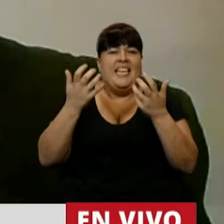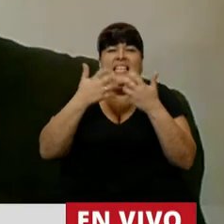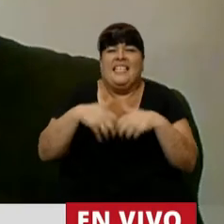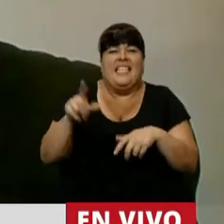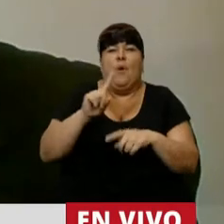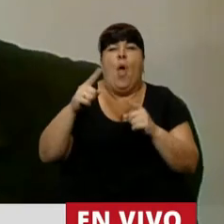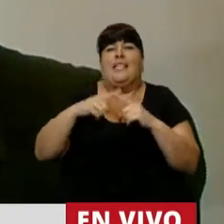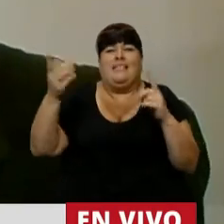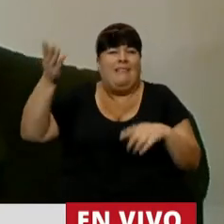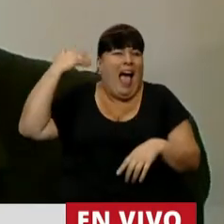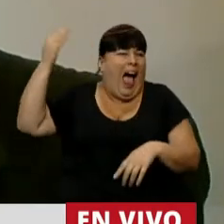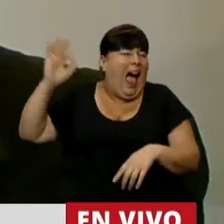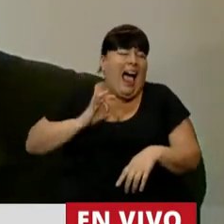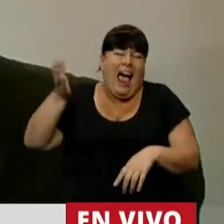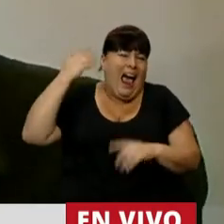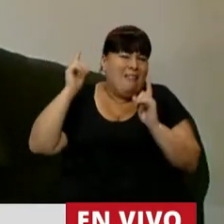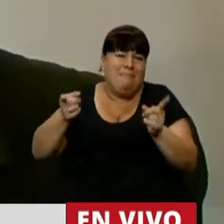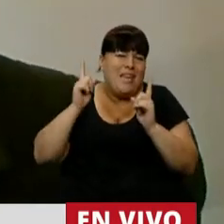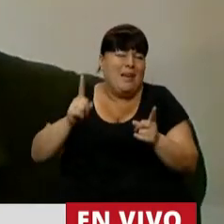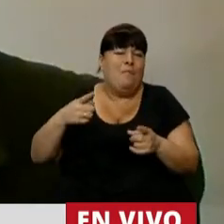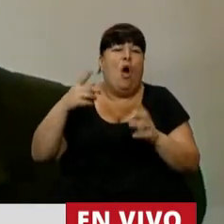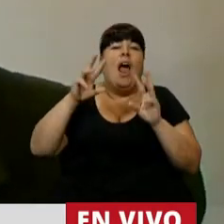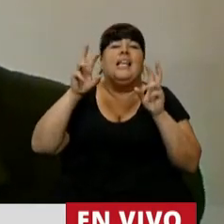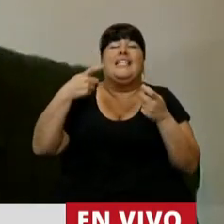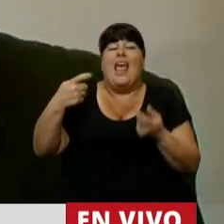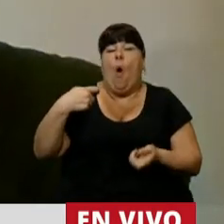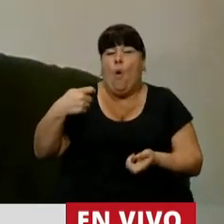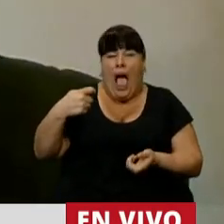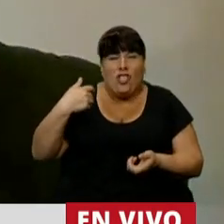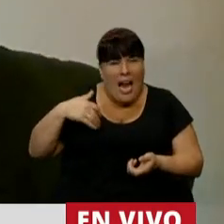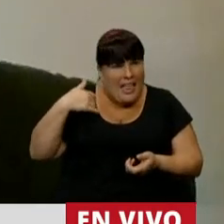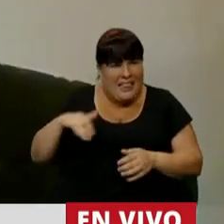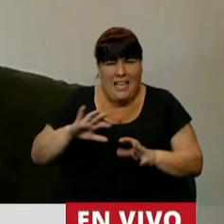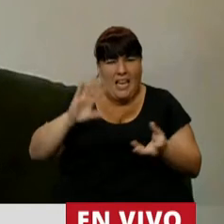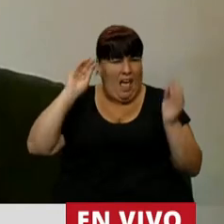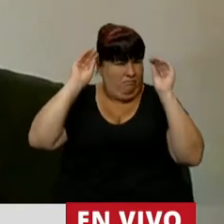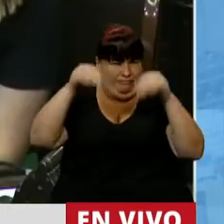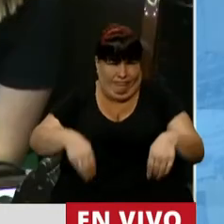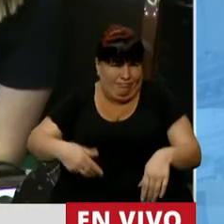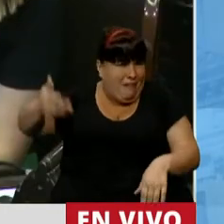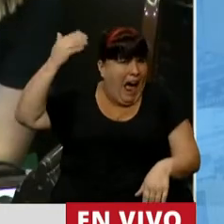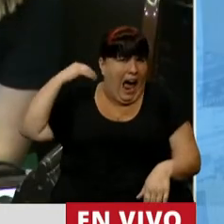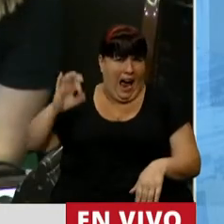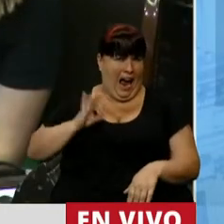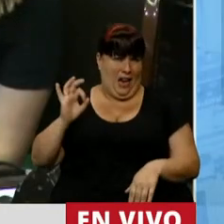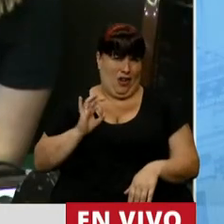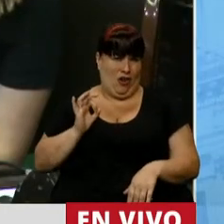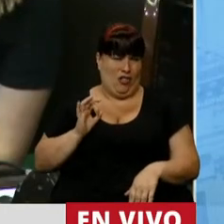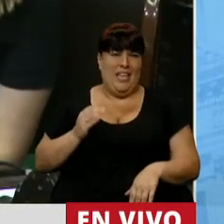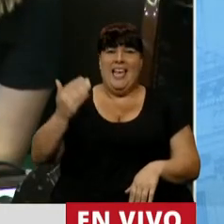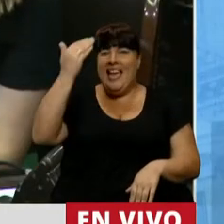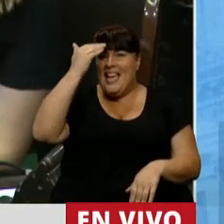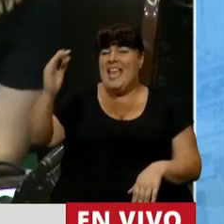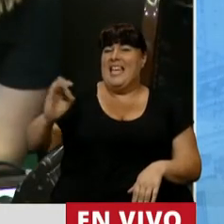es sustentable desde hace mucho tiempo el sistema previsional argentino está quebrado hace